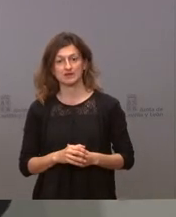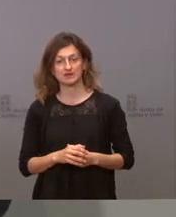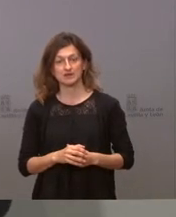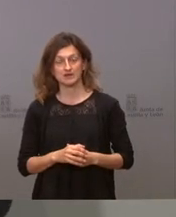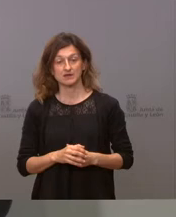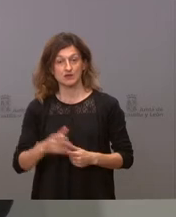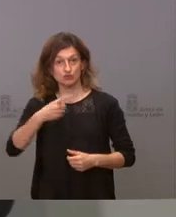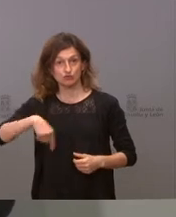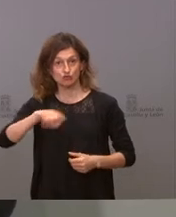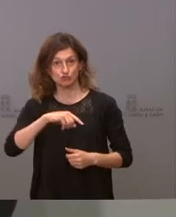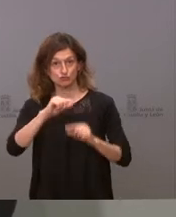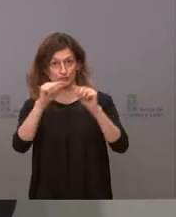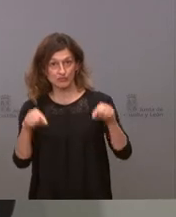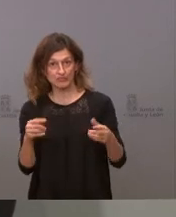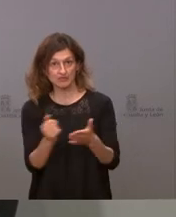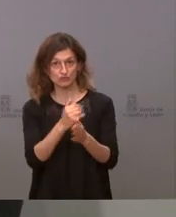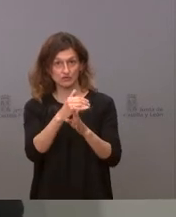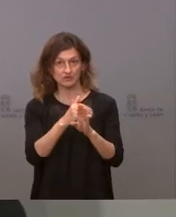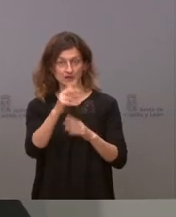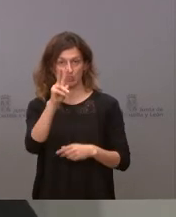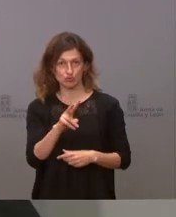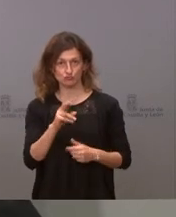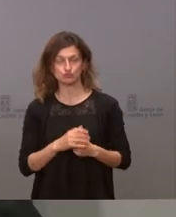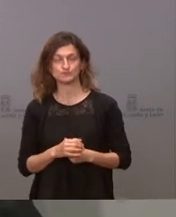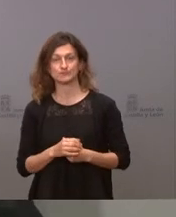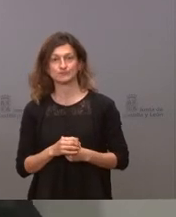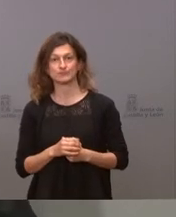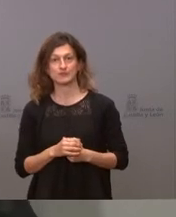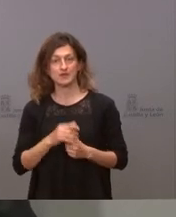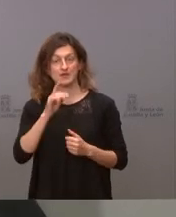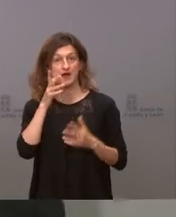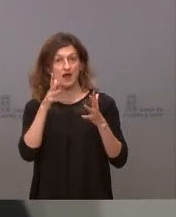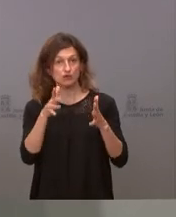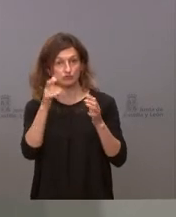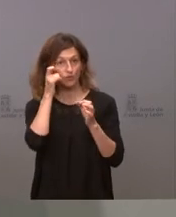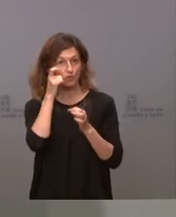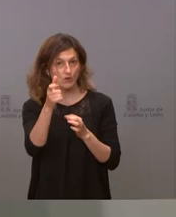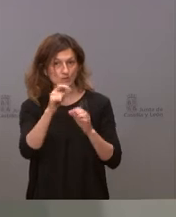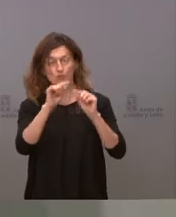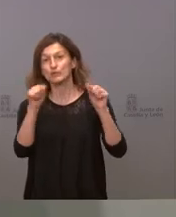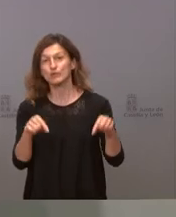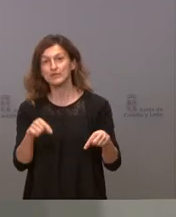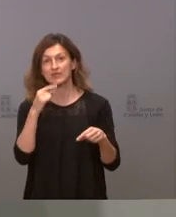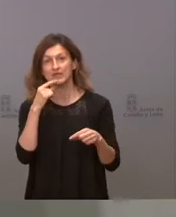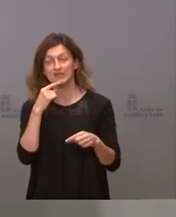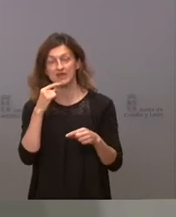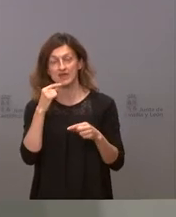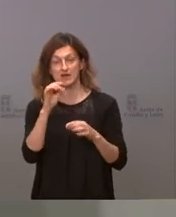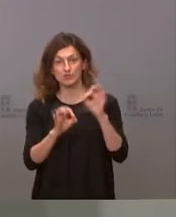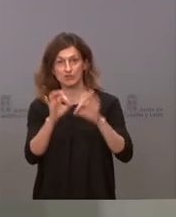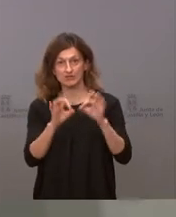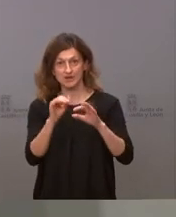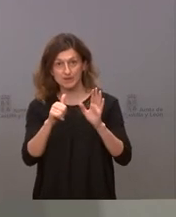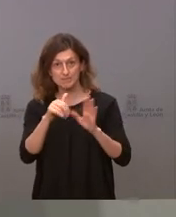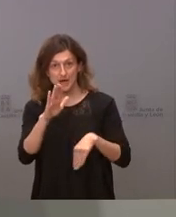a nivel dos a todas las provincias y a recomendar especialmente a aquellos municipios y a aquellas provincias que tienen una incidencia más elevada